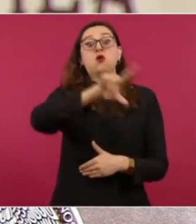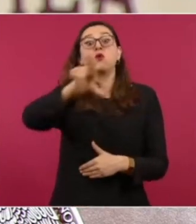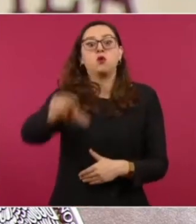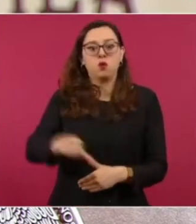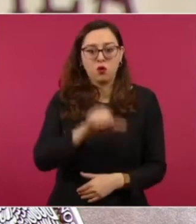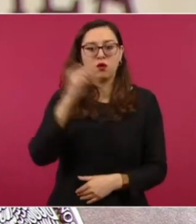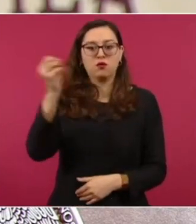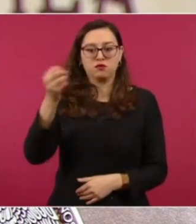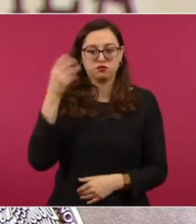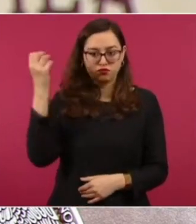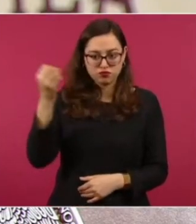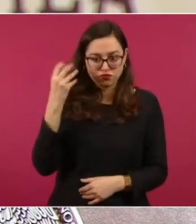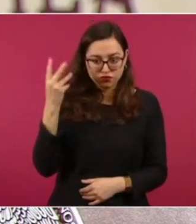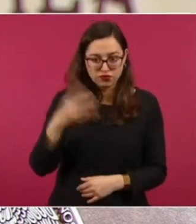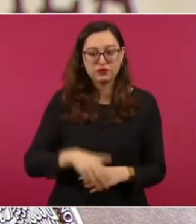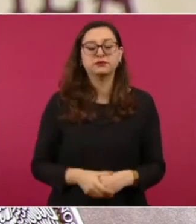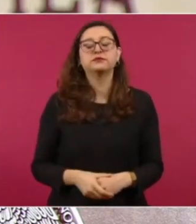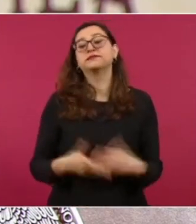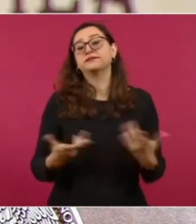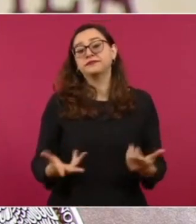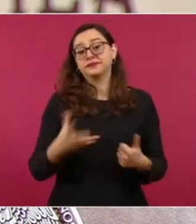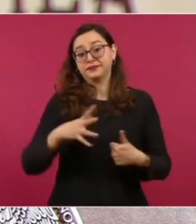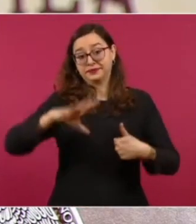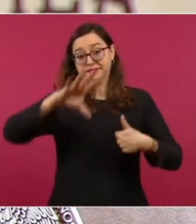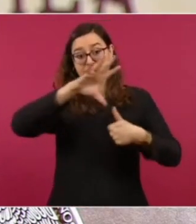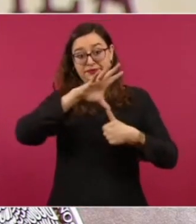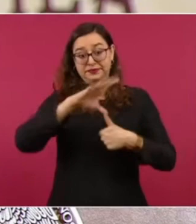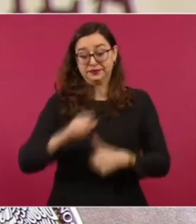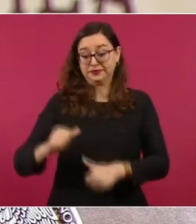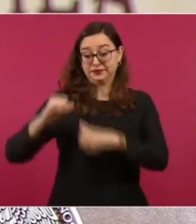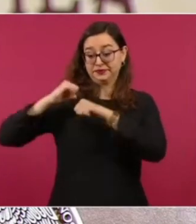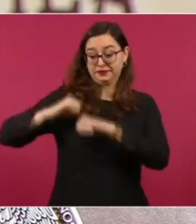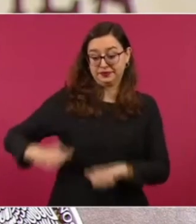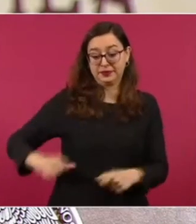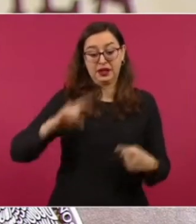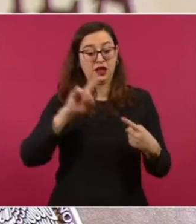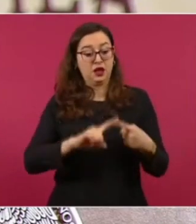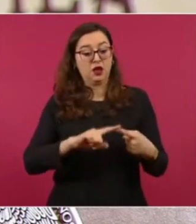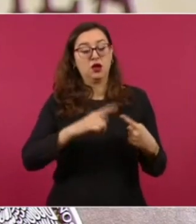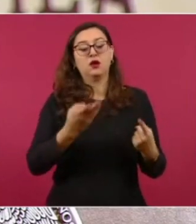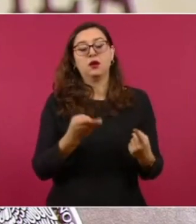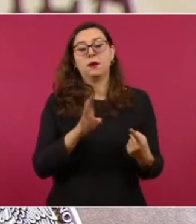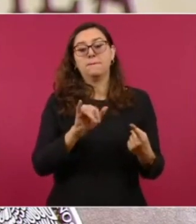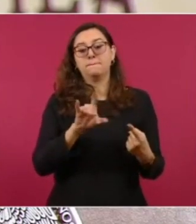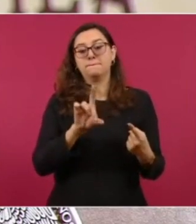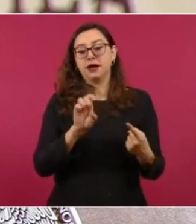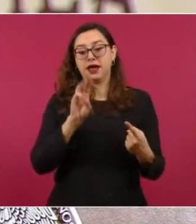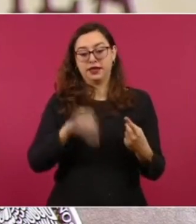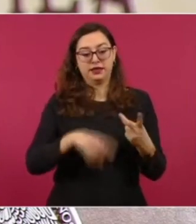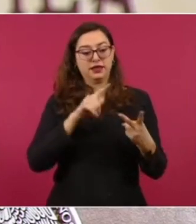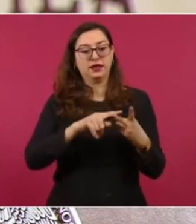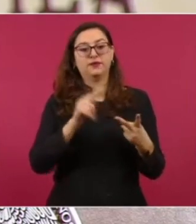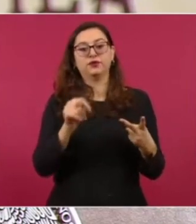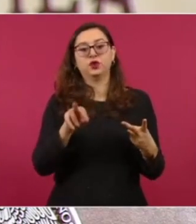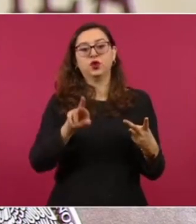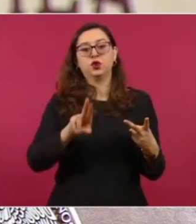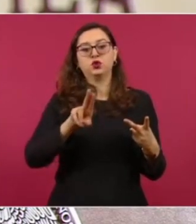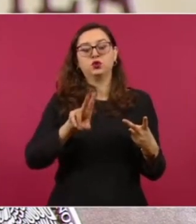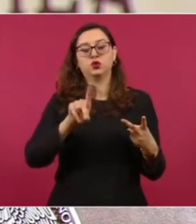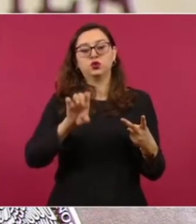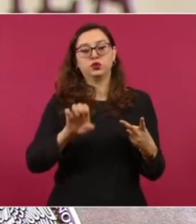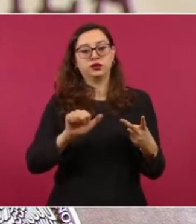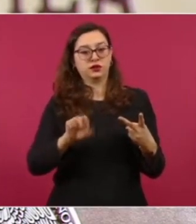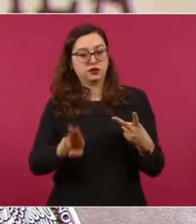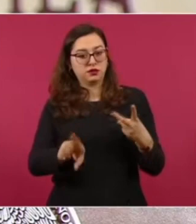Norte a la que asistieron el presidente de Estados Unidos Joe Biden su homólogo de Canadá Justin Trudeau así como el anfitrión